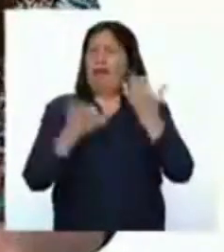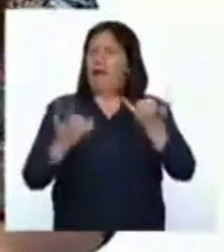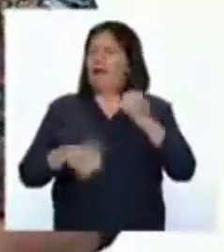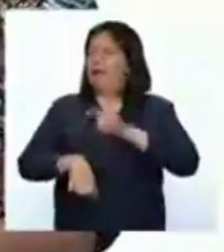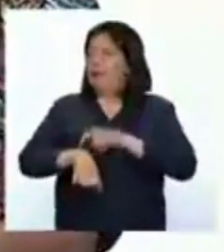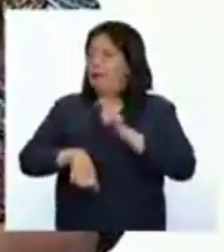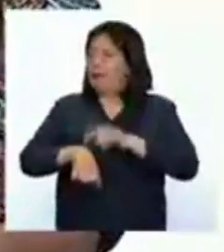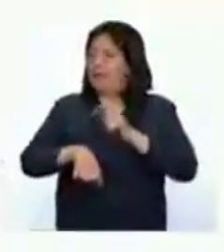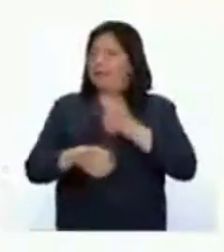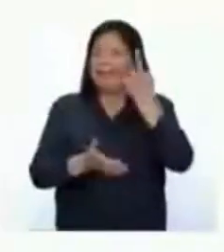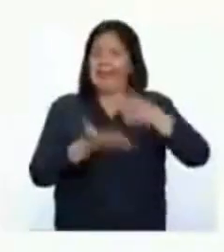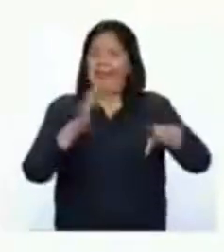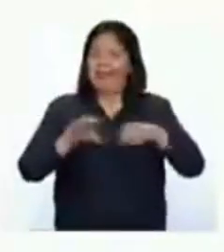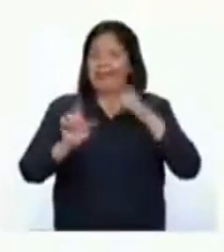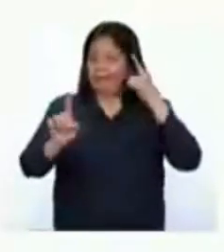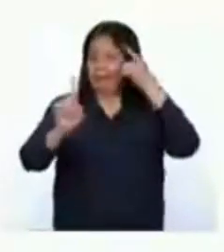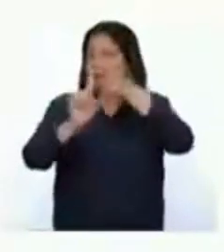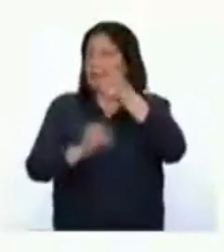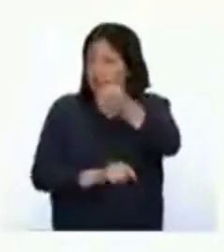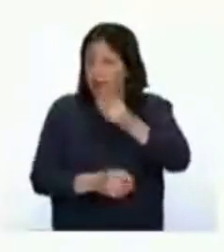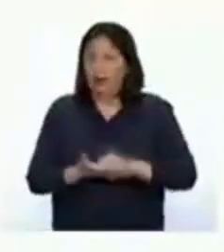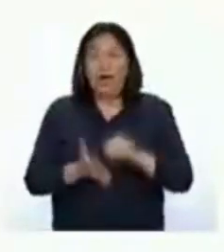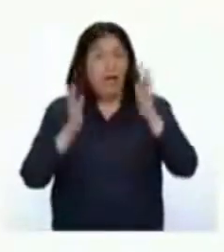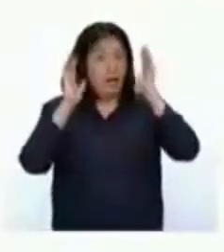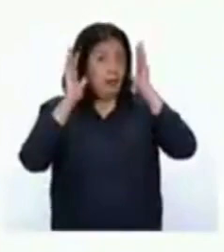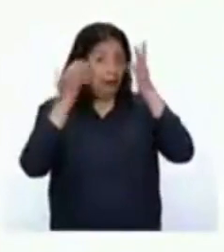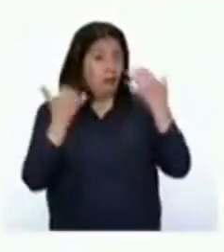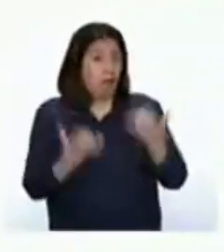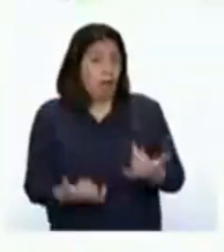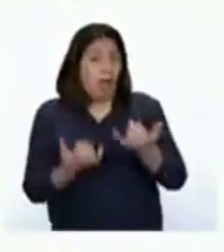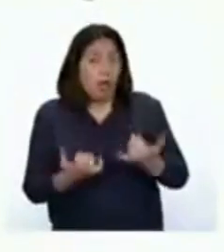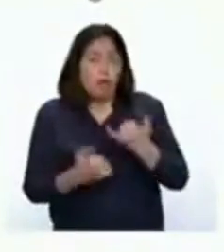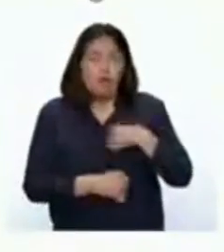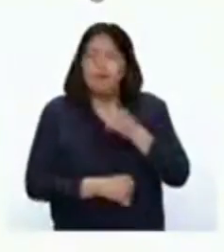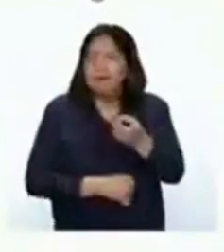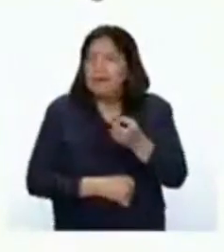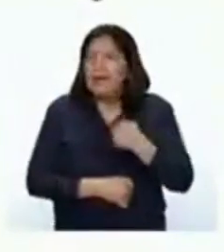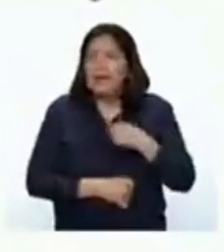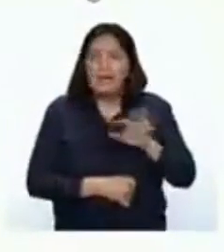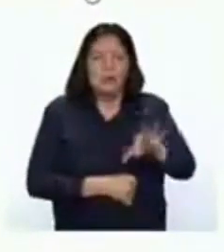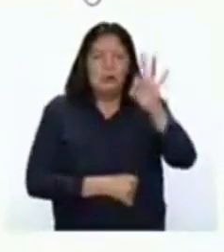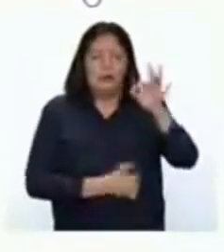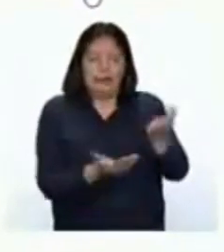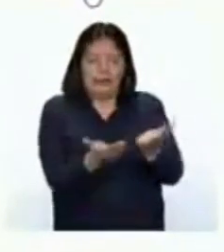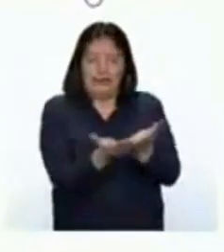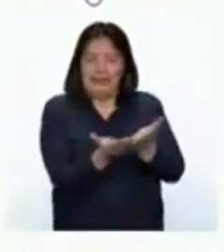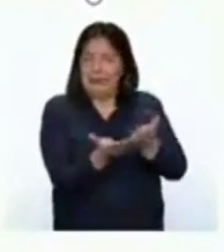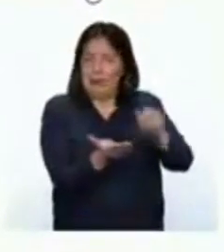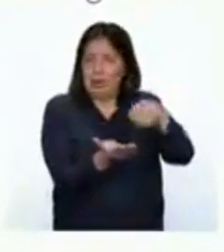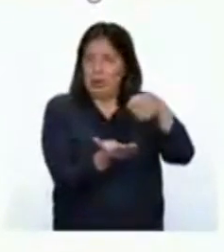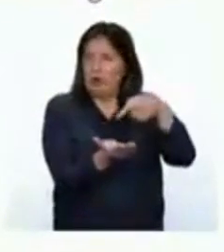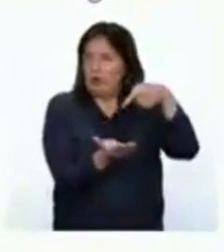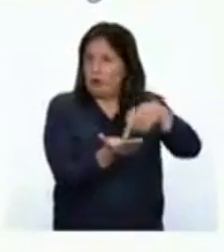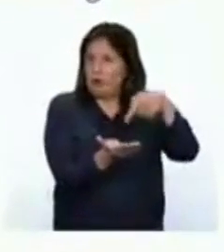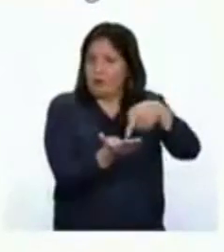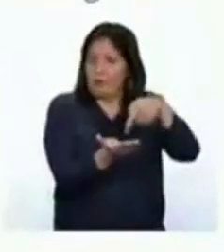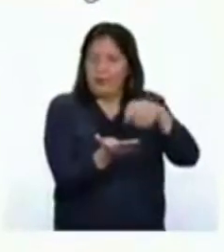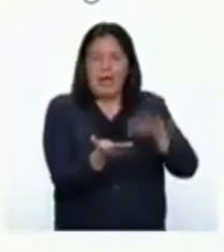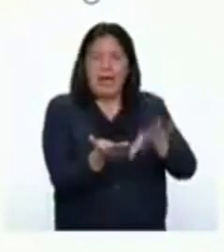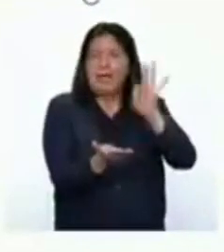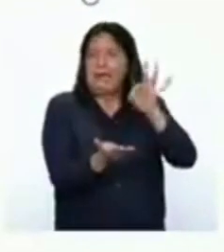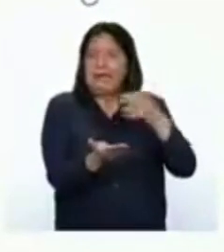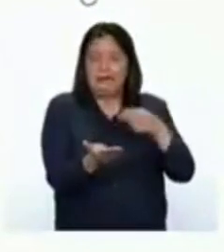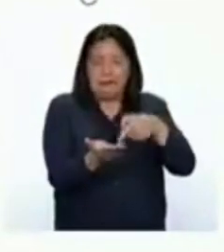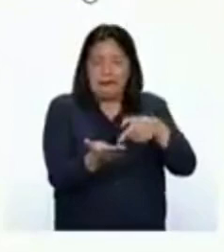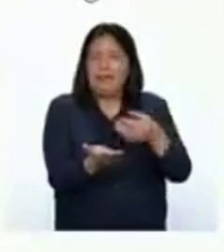momento de nuestro reto. Atentos. El reto de hoy consiste en identificar un plato de comida creativo en el que encuentren